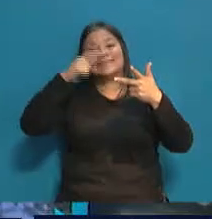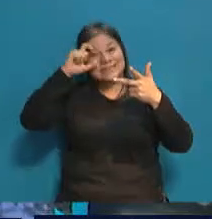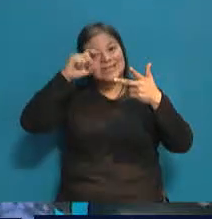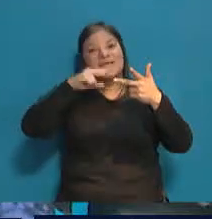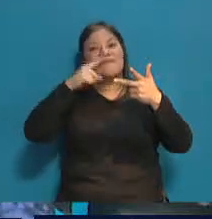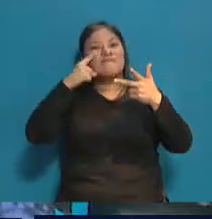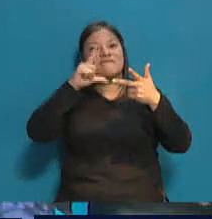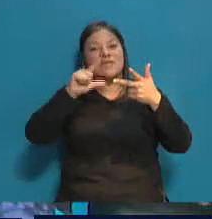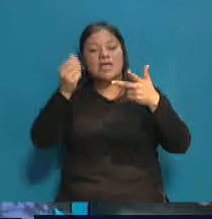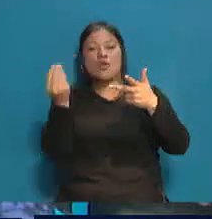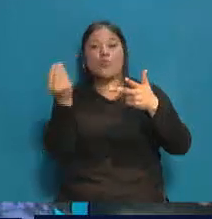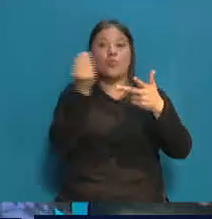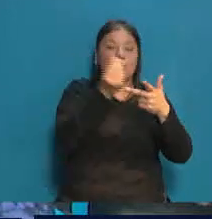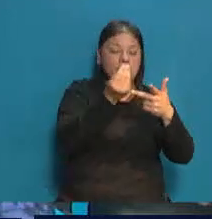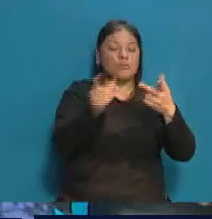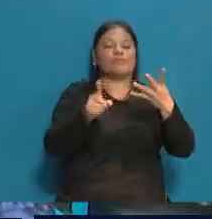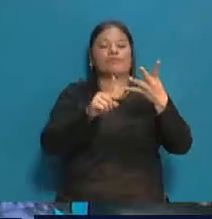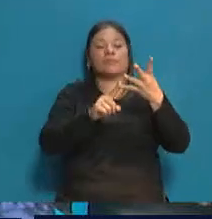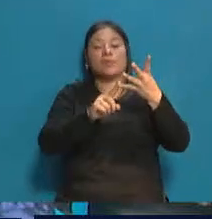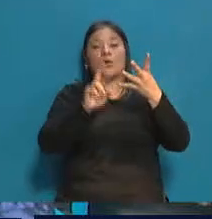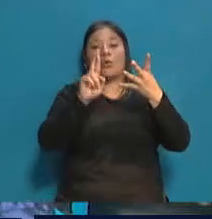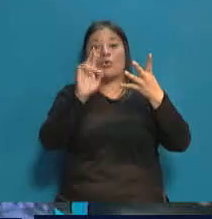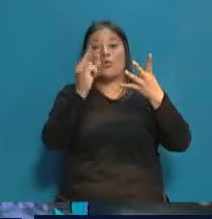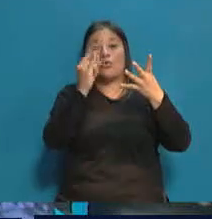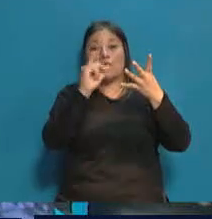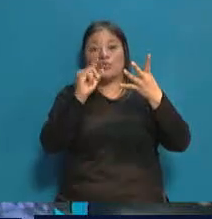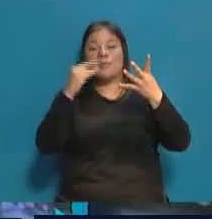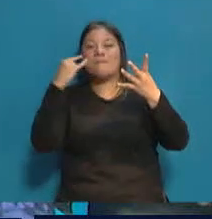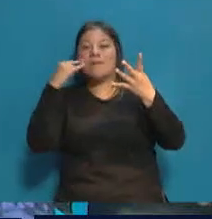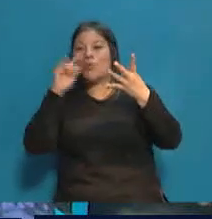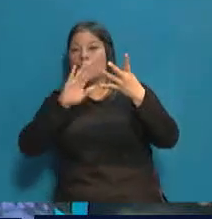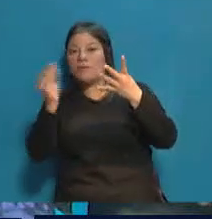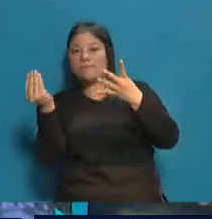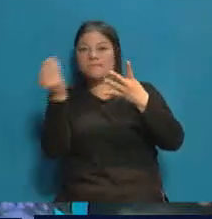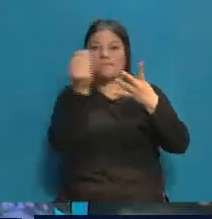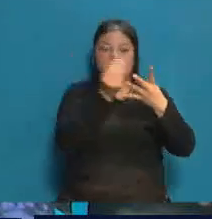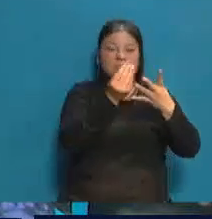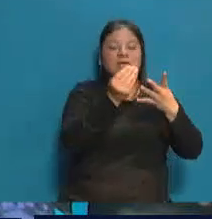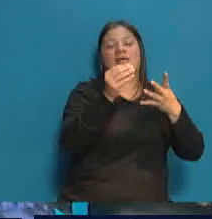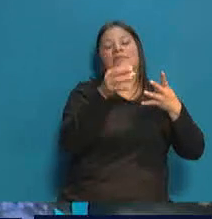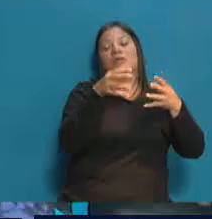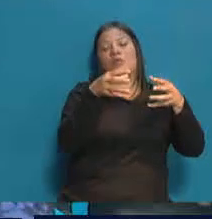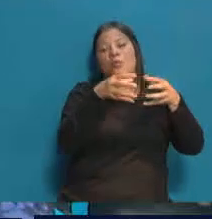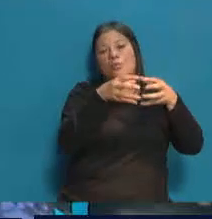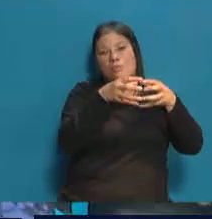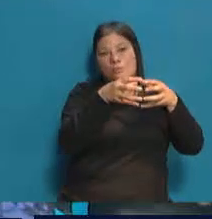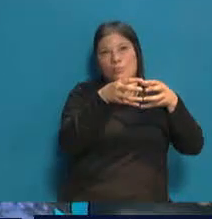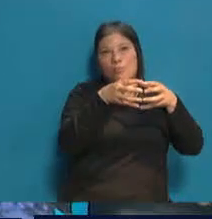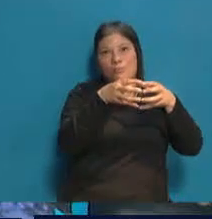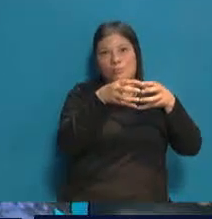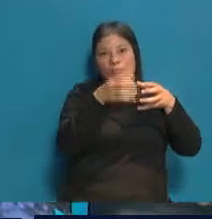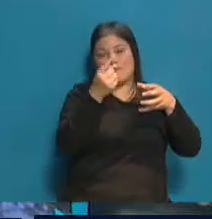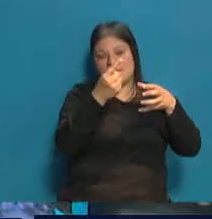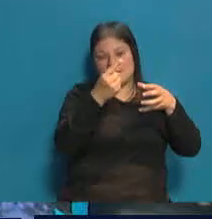Ruz, la maipusina, que también llega. Esto está dado por distrito. Ese es el primer distrito electoral. Vamos al segundo.